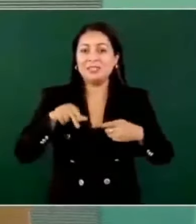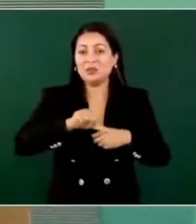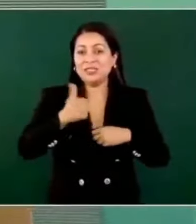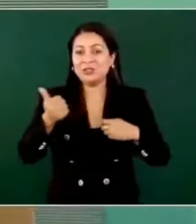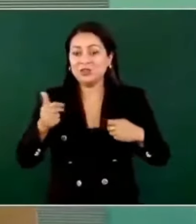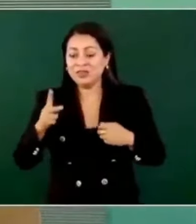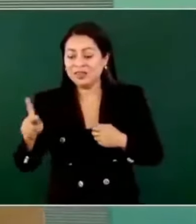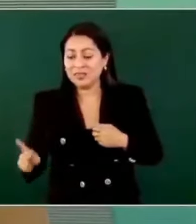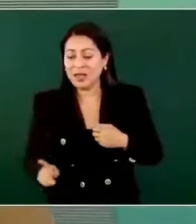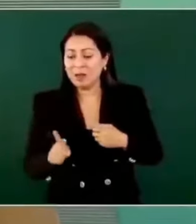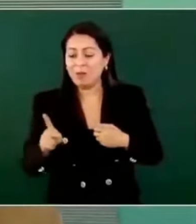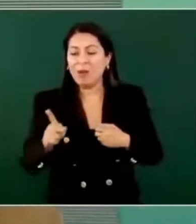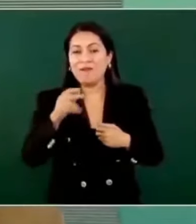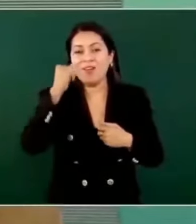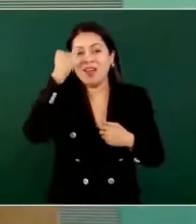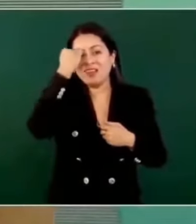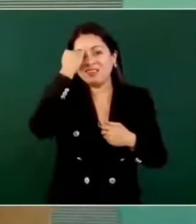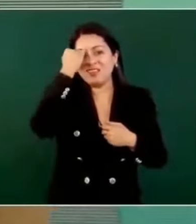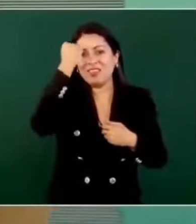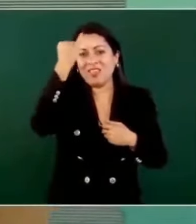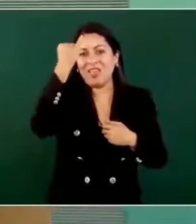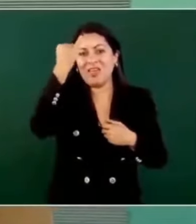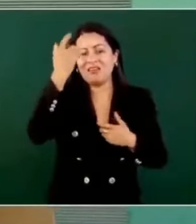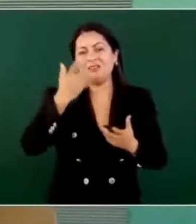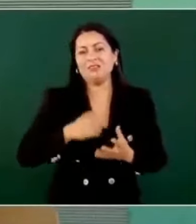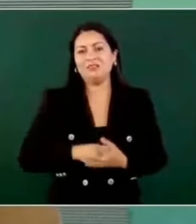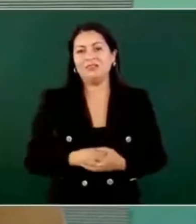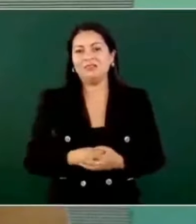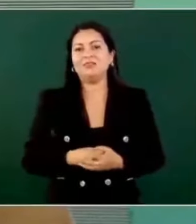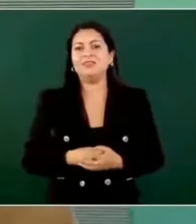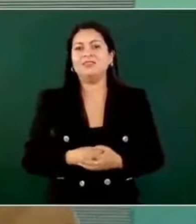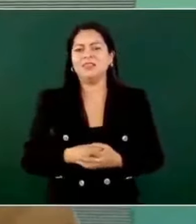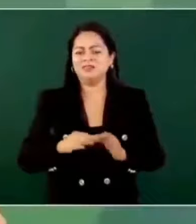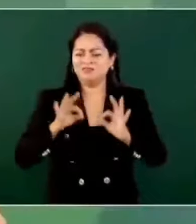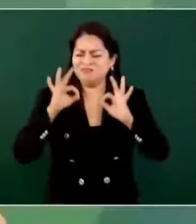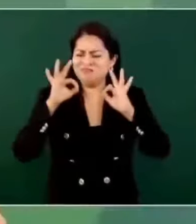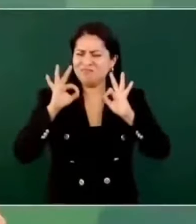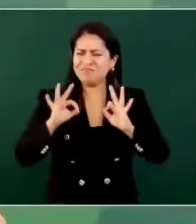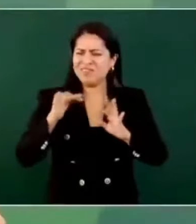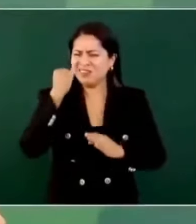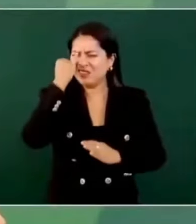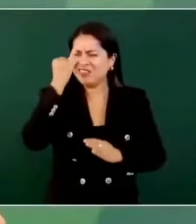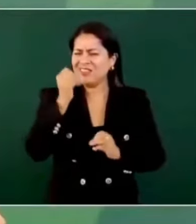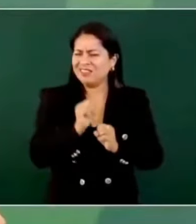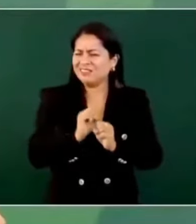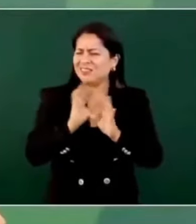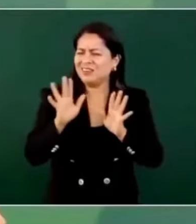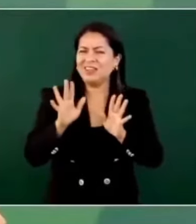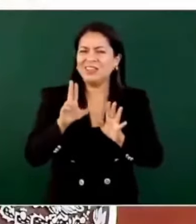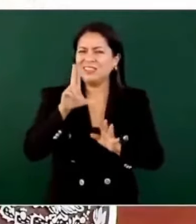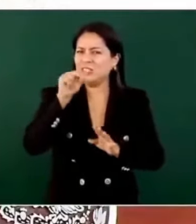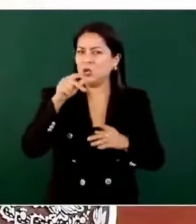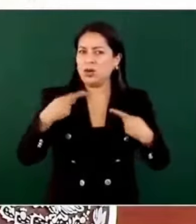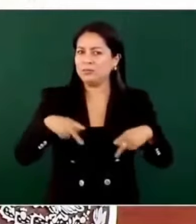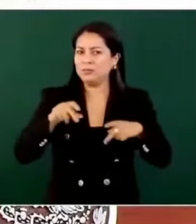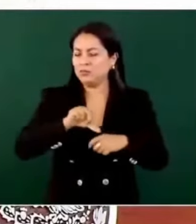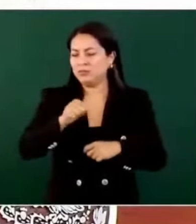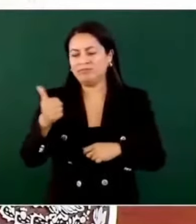a los ideales, a los principios, no a las personas.